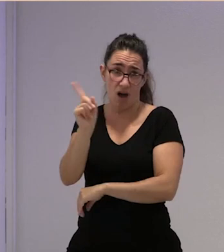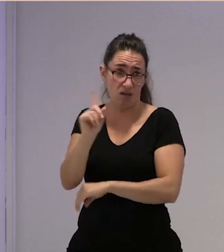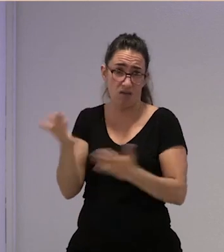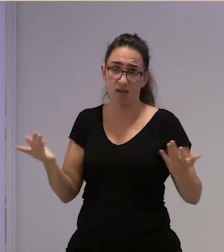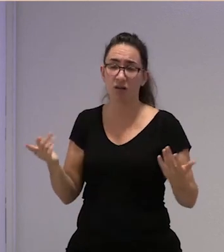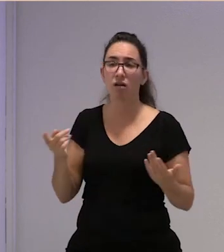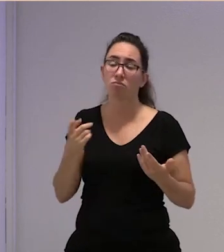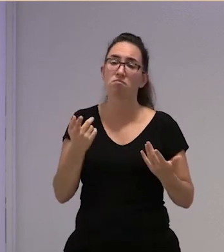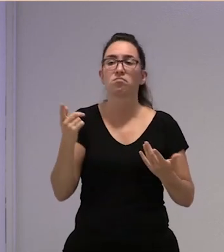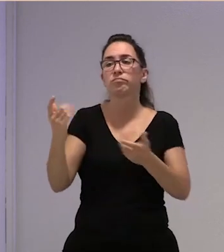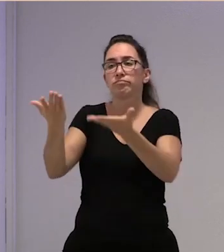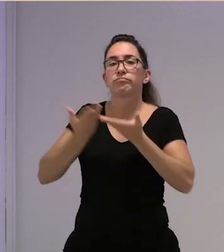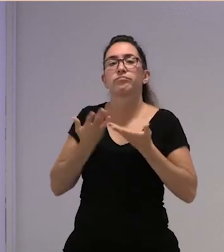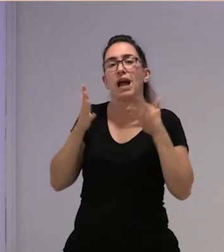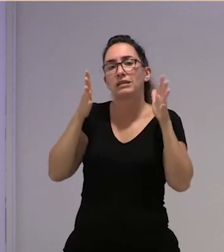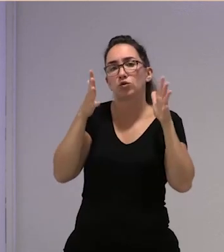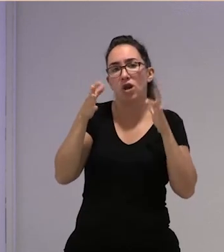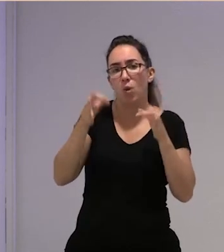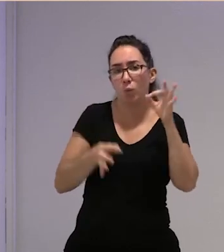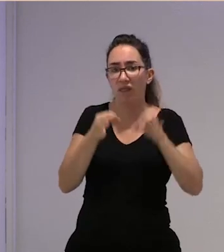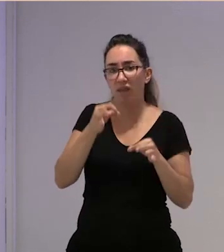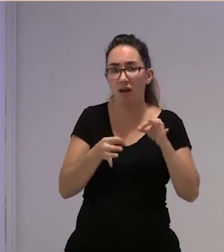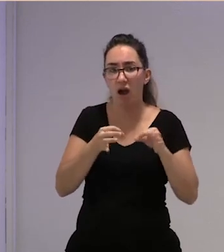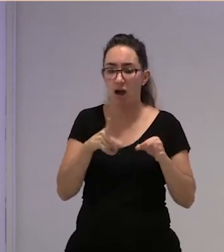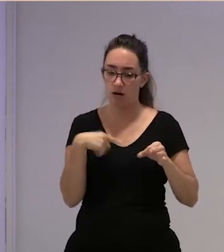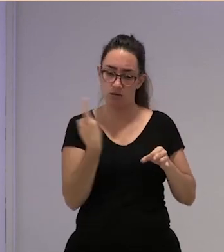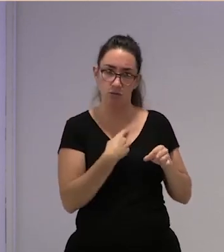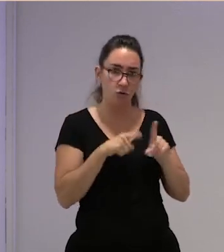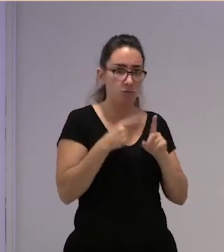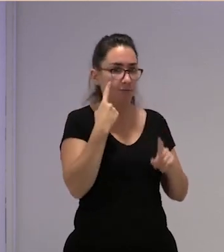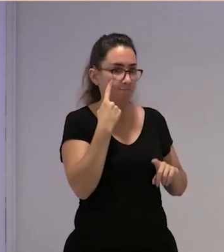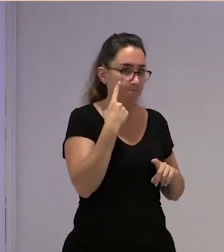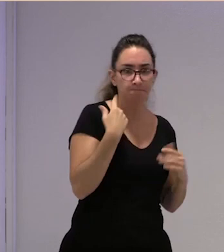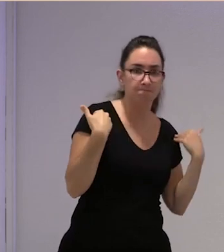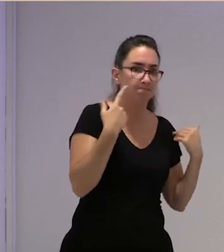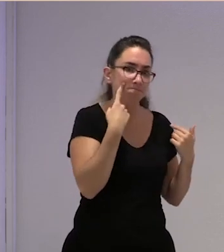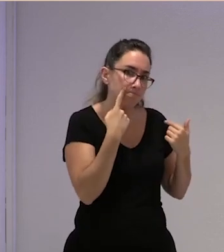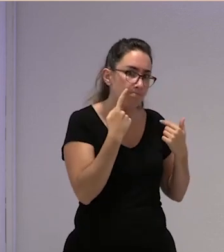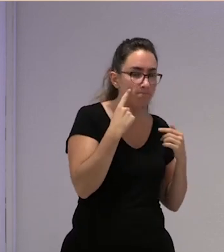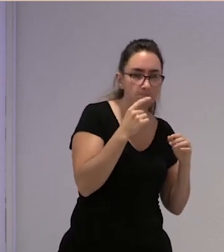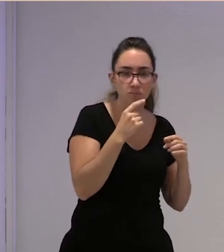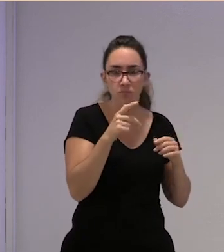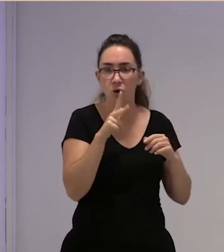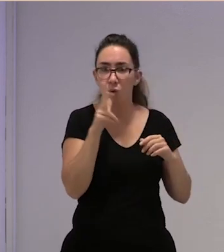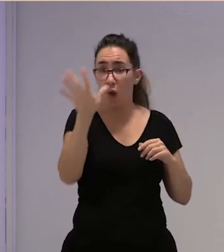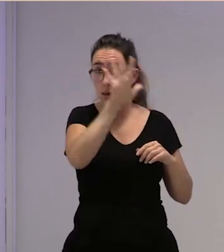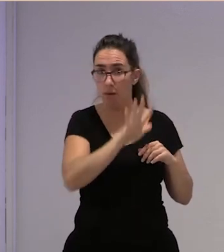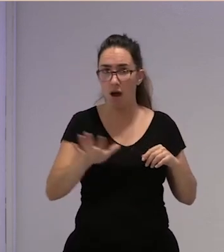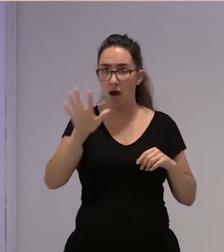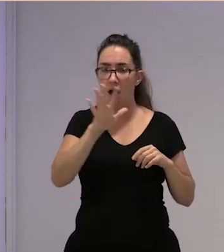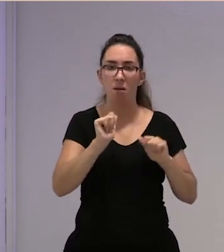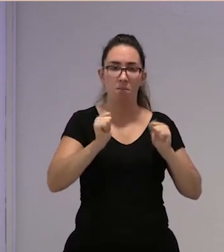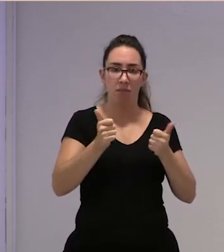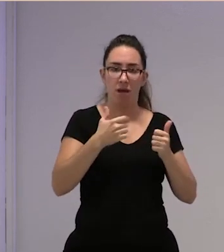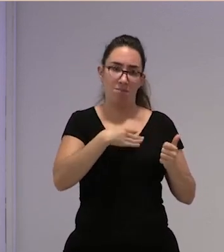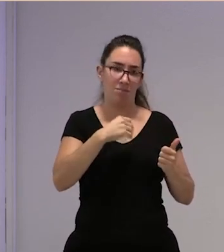la asesoría jurídica y nosotras pues somos los ojos ¿no? desde allí en la provincia pues empezamos repartiendo